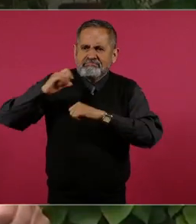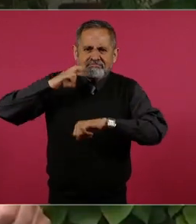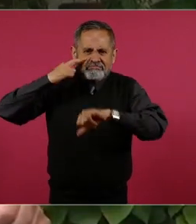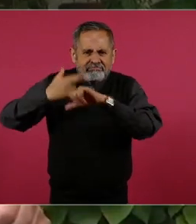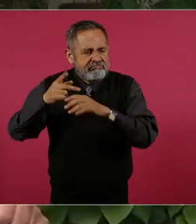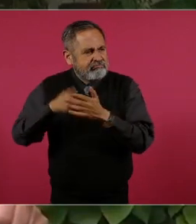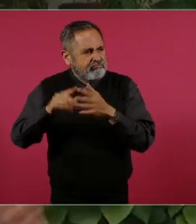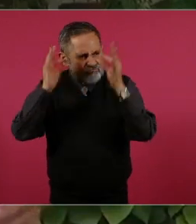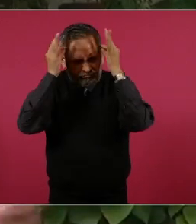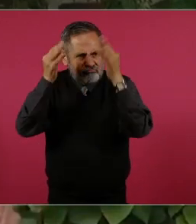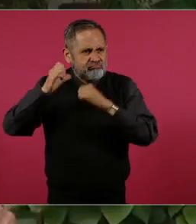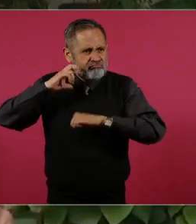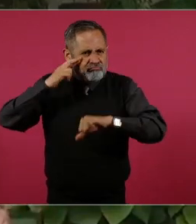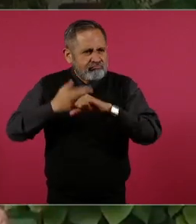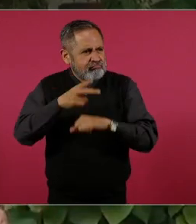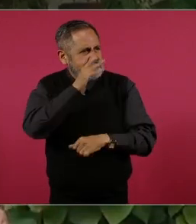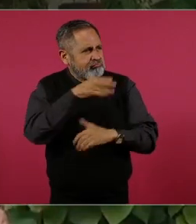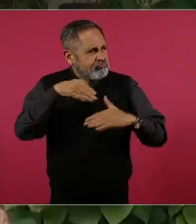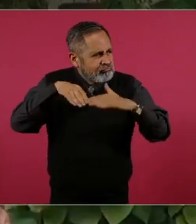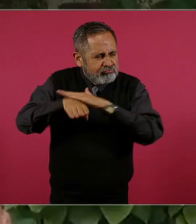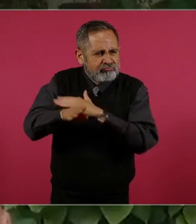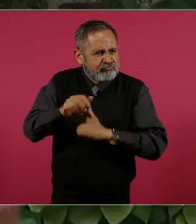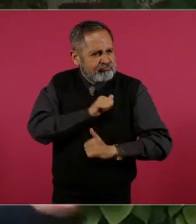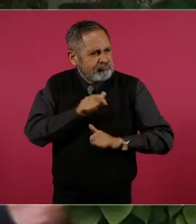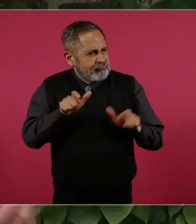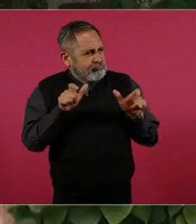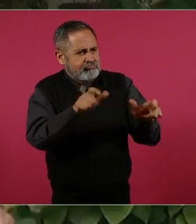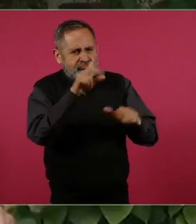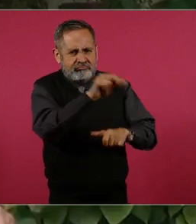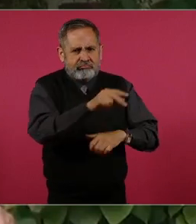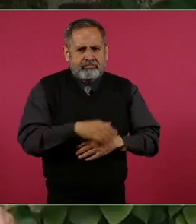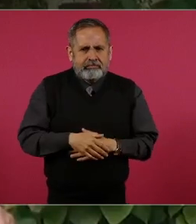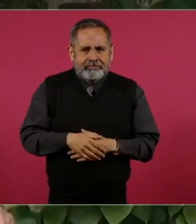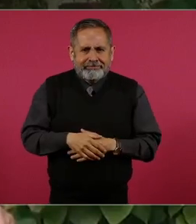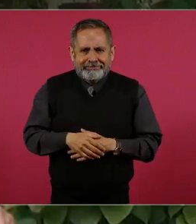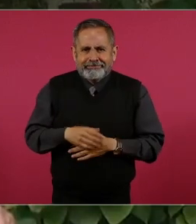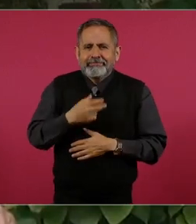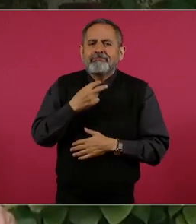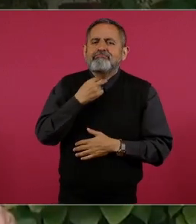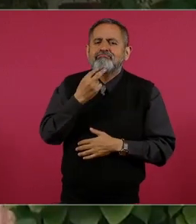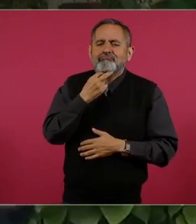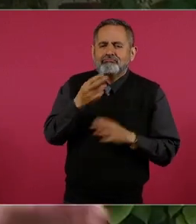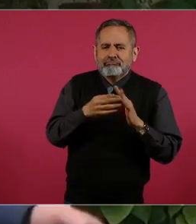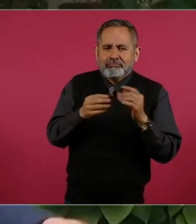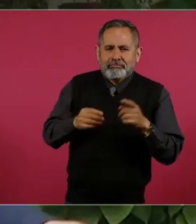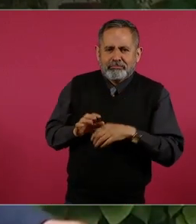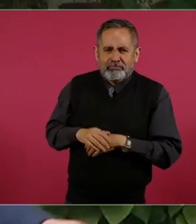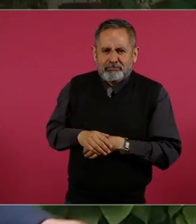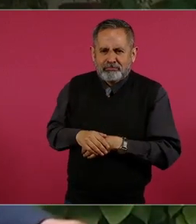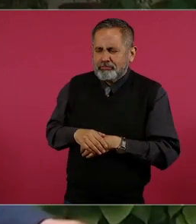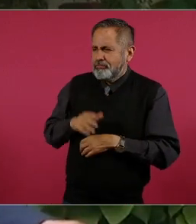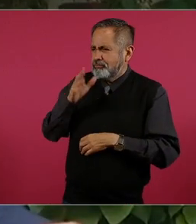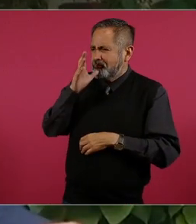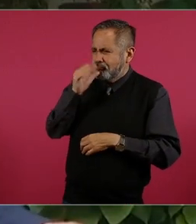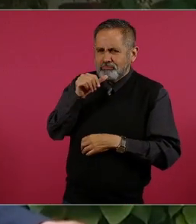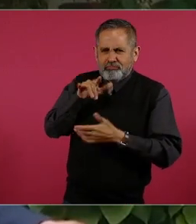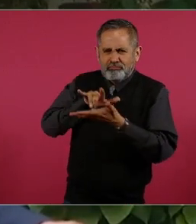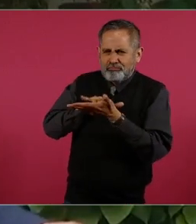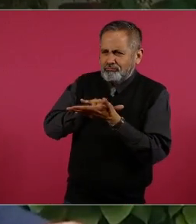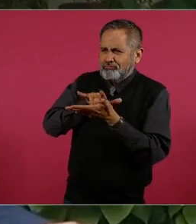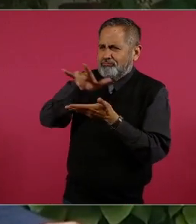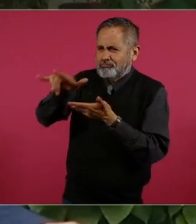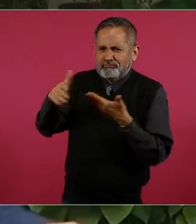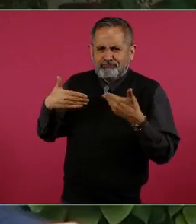migratoria, el ejército, no te van a dejar. Dos horas después, no podemos despegar de